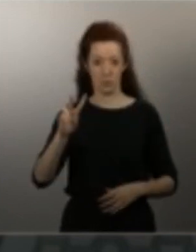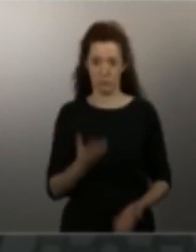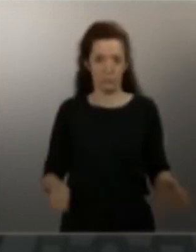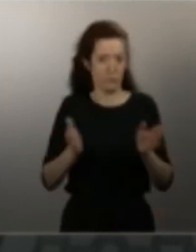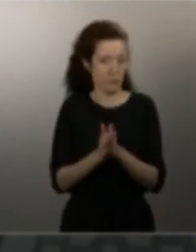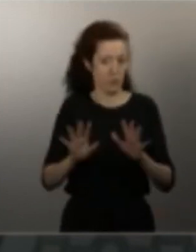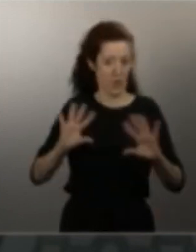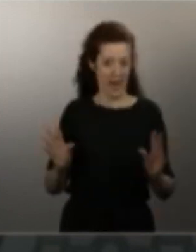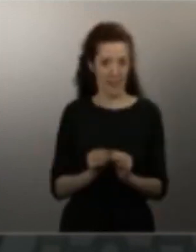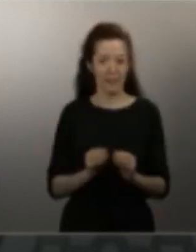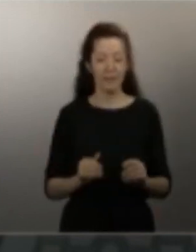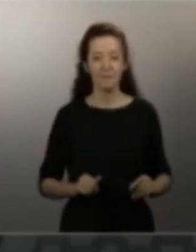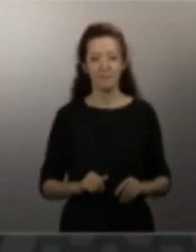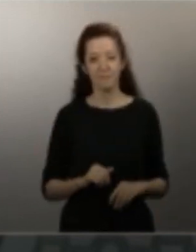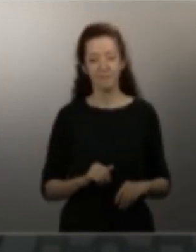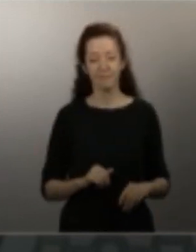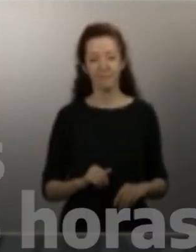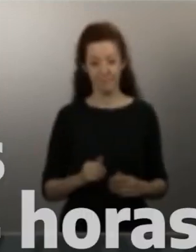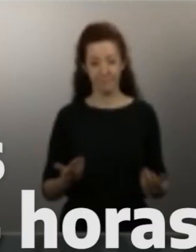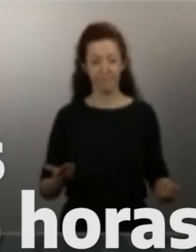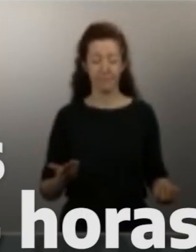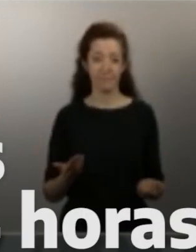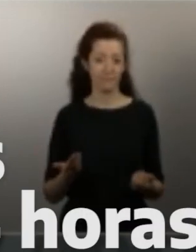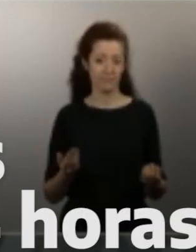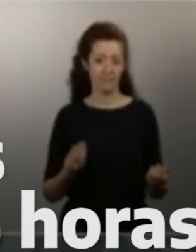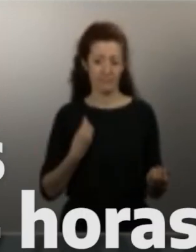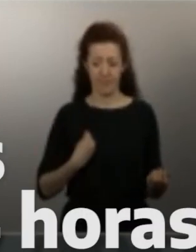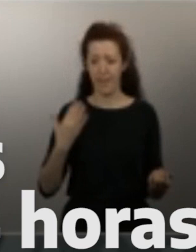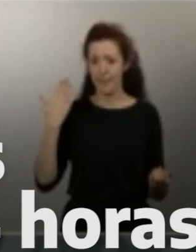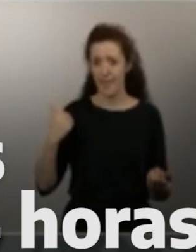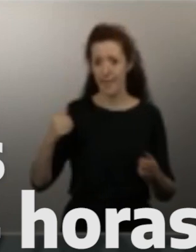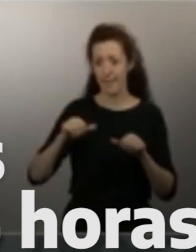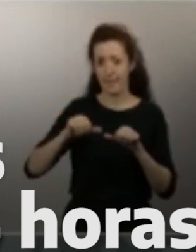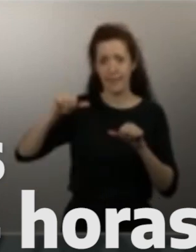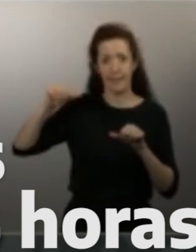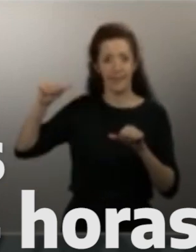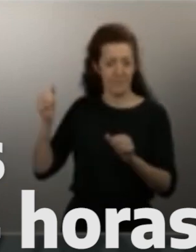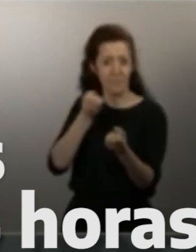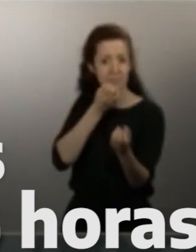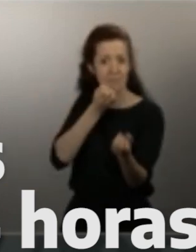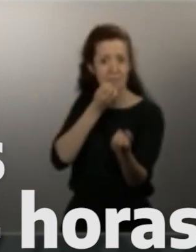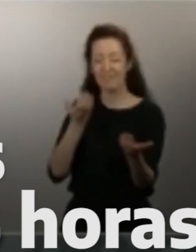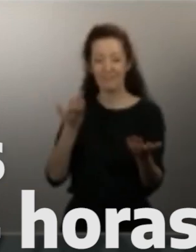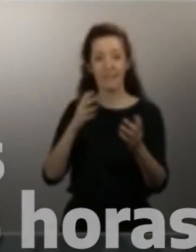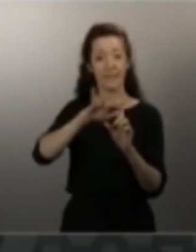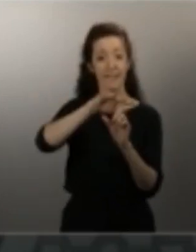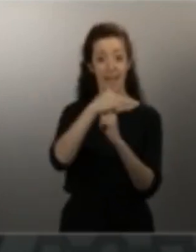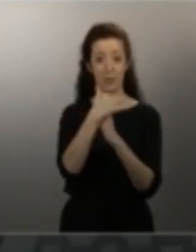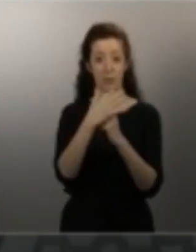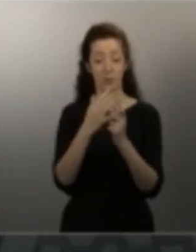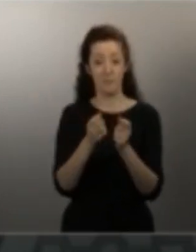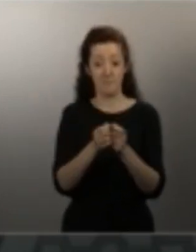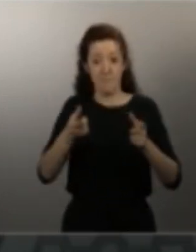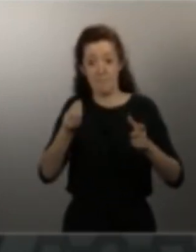cifras, y al igual que ya les vamos comentando ayer y en los días anteriores, el incremento en el número de casos es hoy también de un 3%,